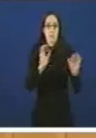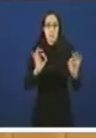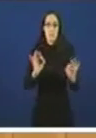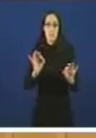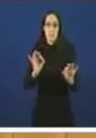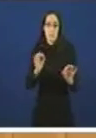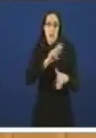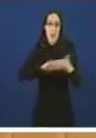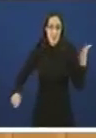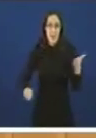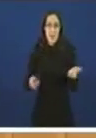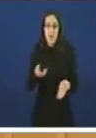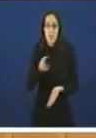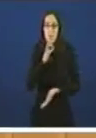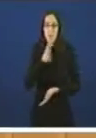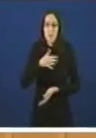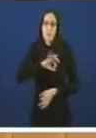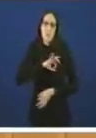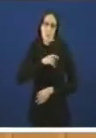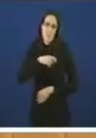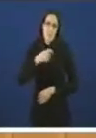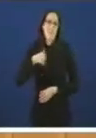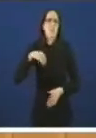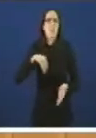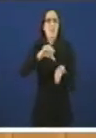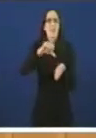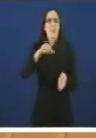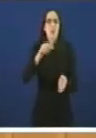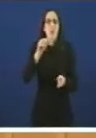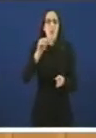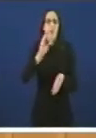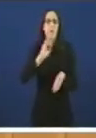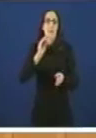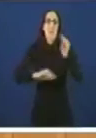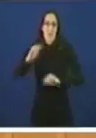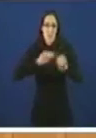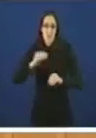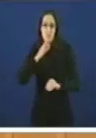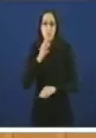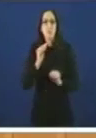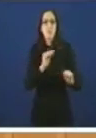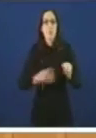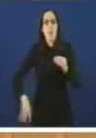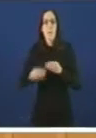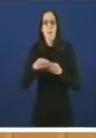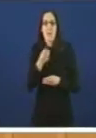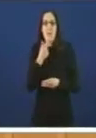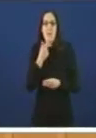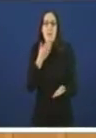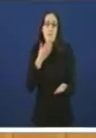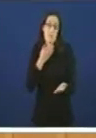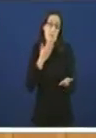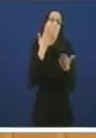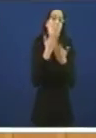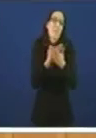Xa lleven tantos anuncios O presidente O centro de reparación Que vostedes É tremendo Na súa enmenda Piden xa xunta de